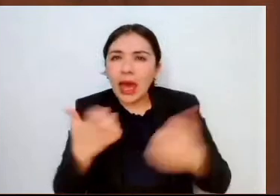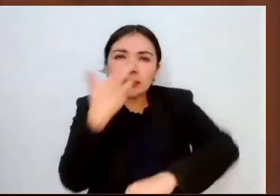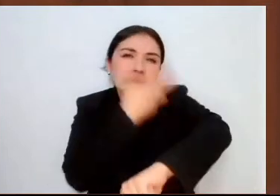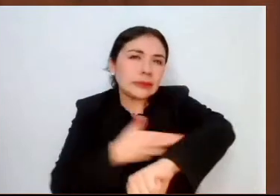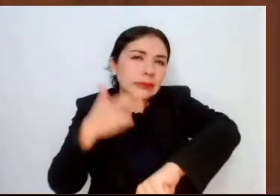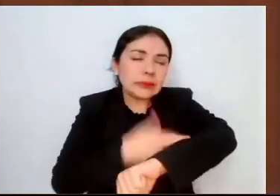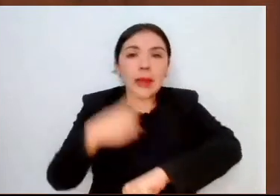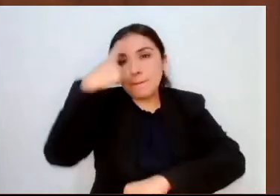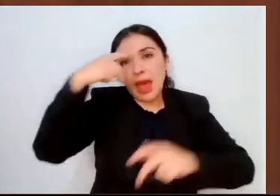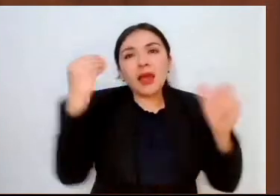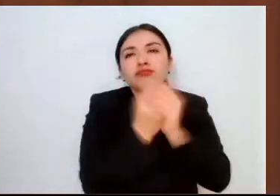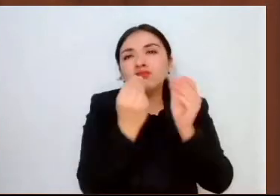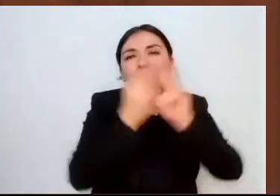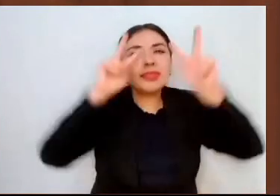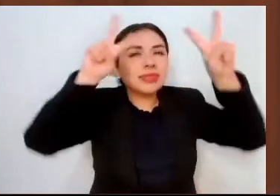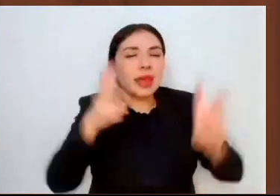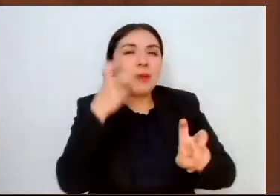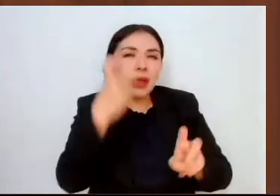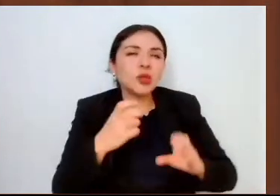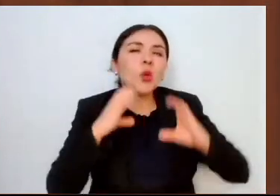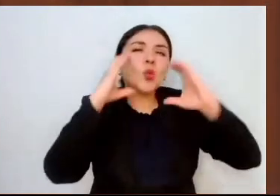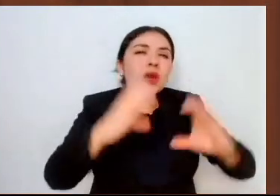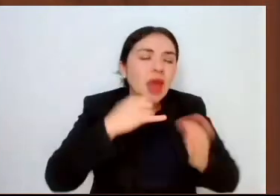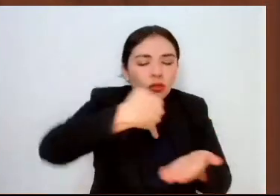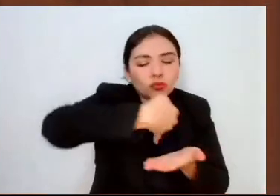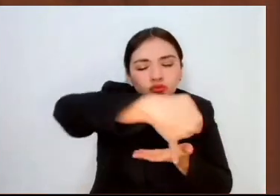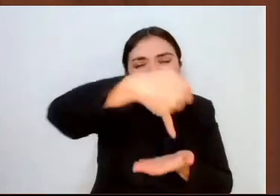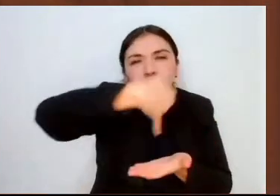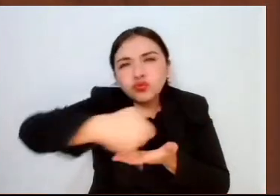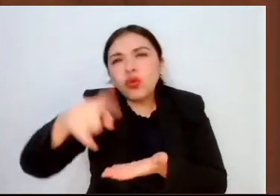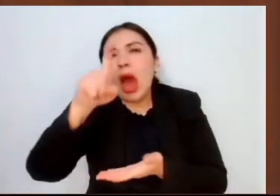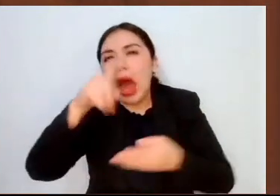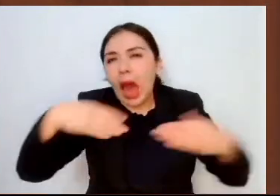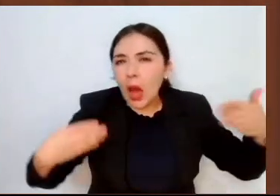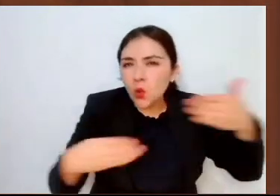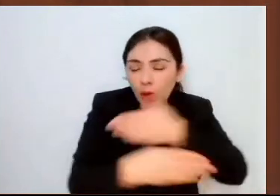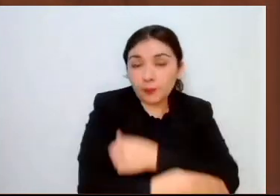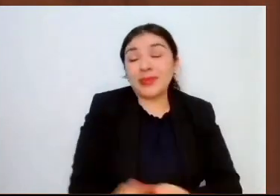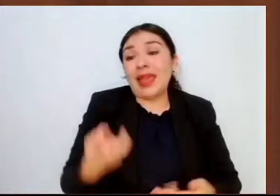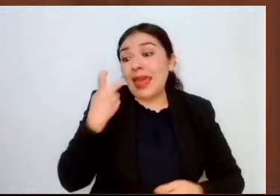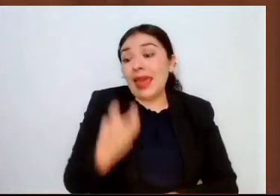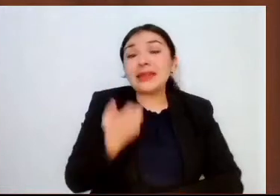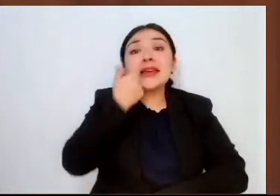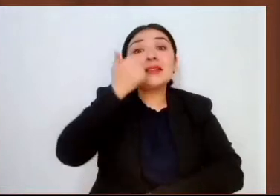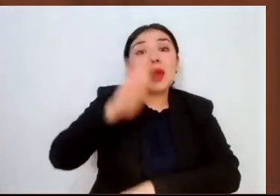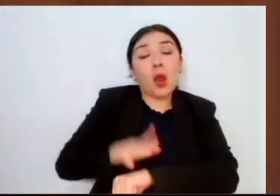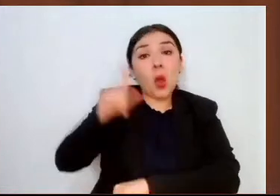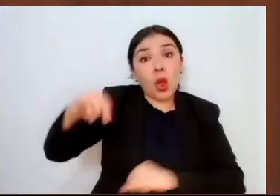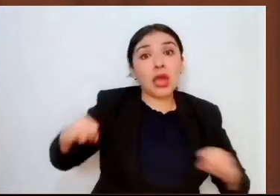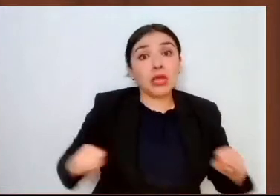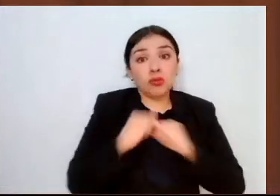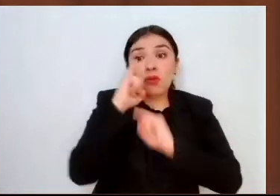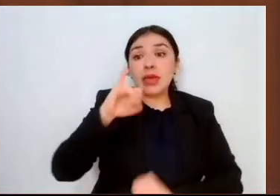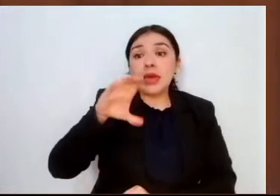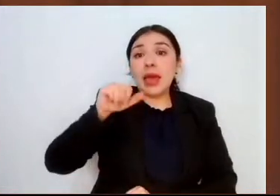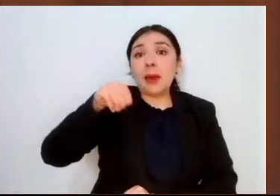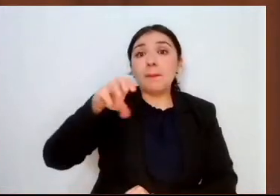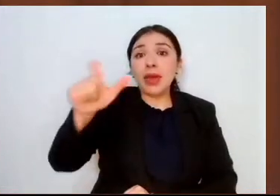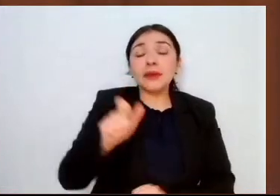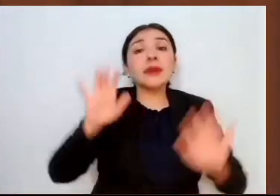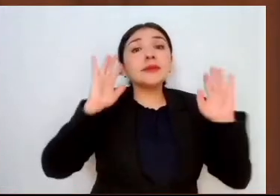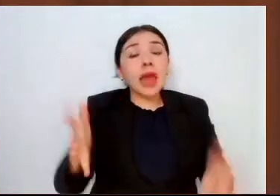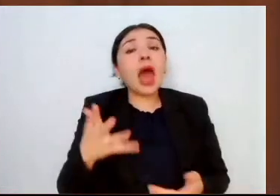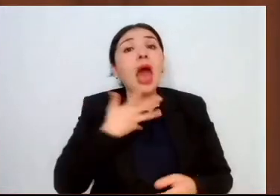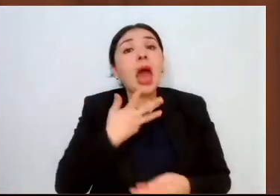agropecuaria. En la presente administración, el ICAMEX ha tenido cuatro variedades de